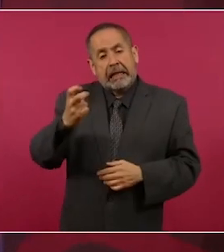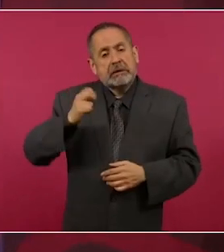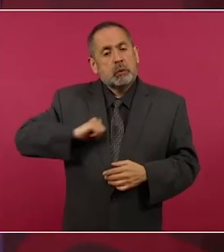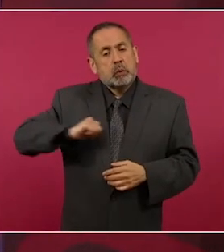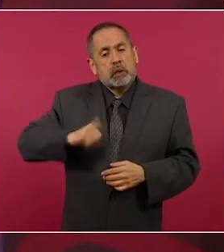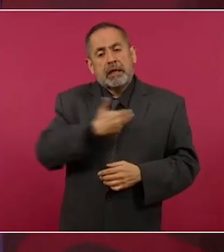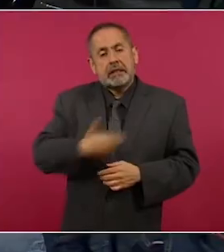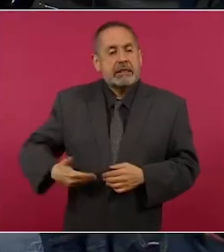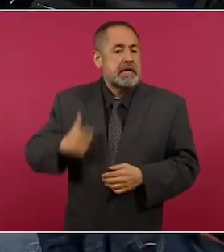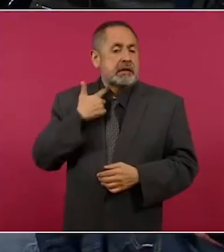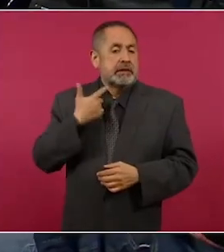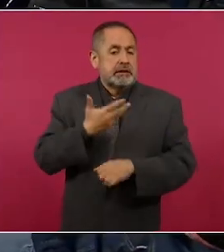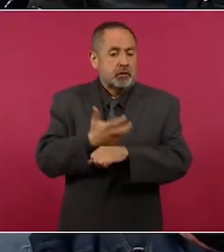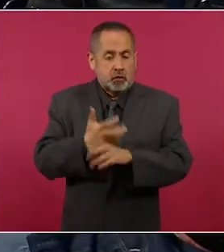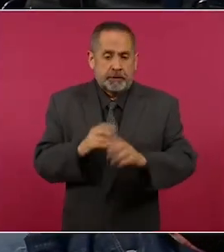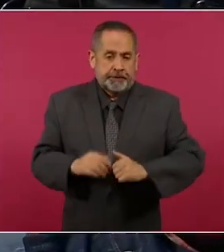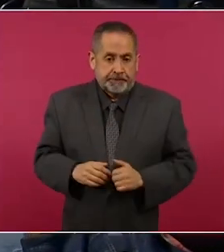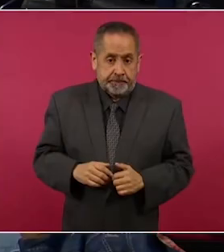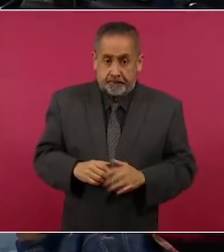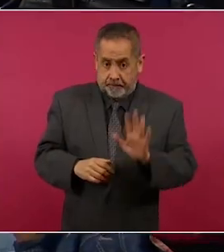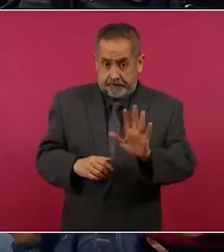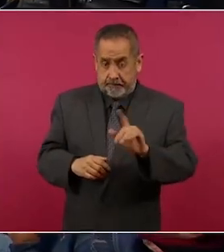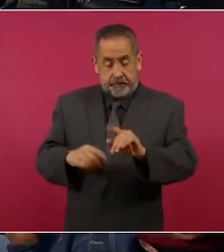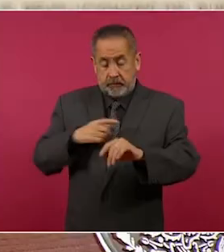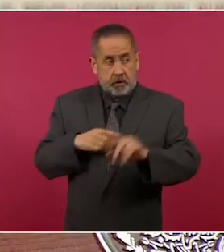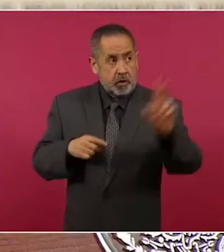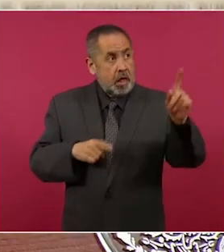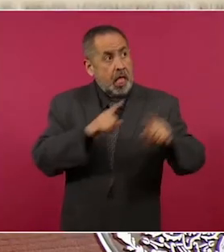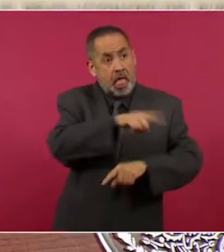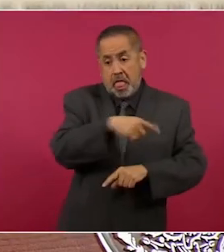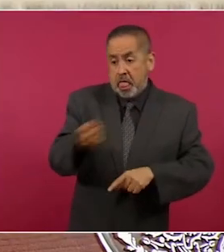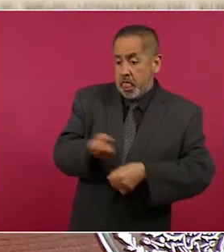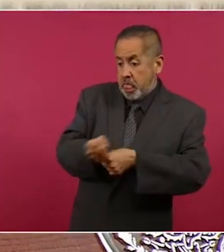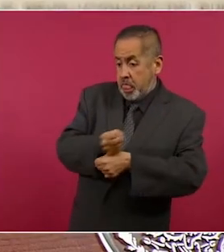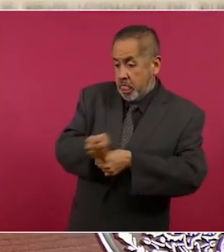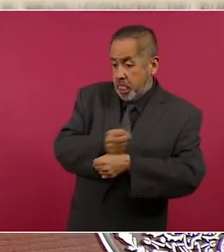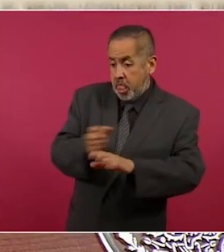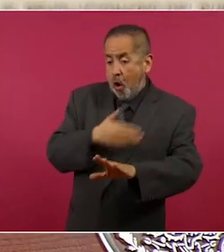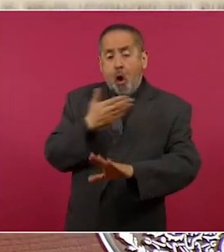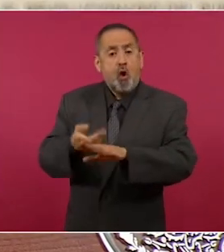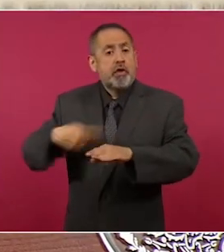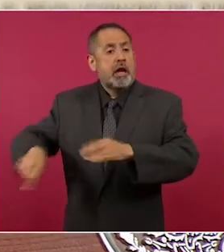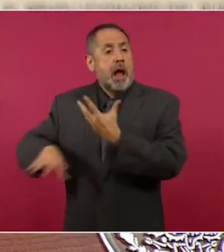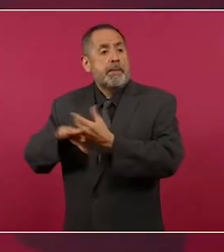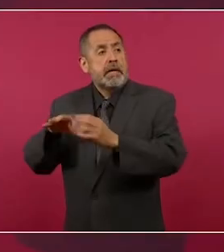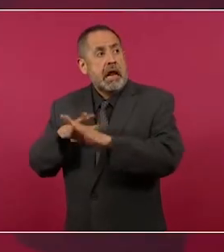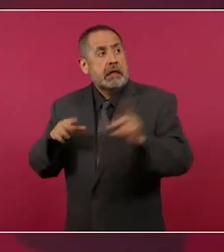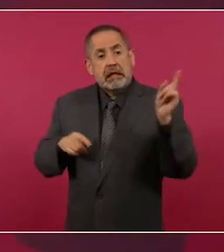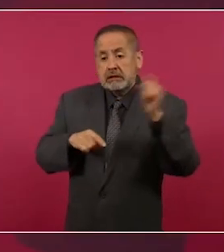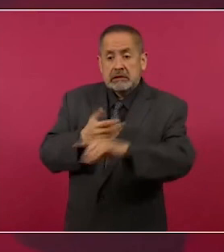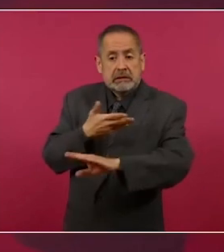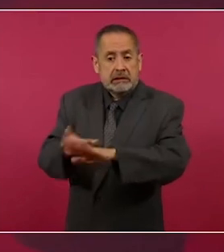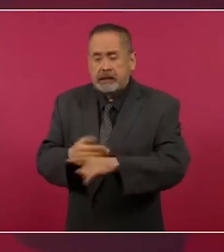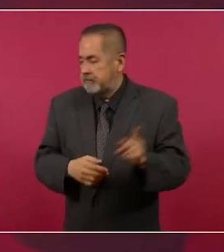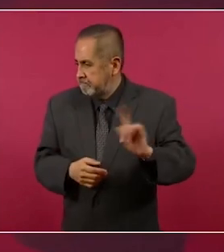Entonces, no vamos a permitir el maltrato a migrantes, no